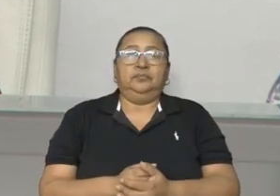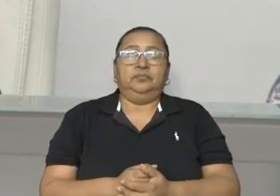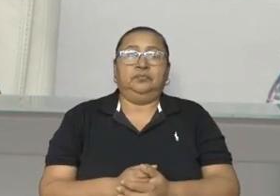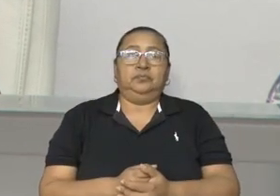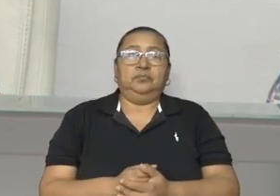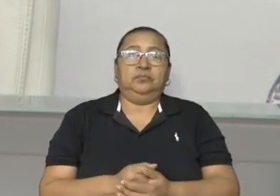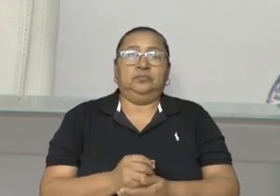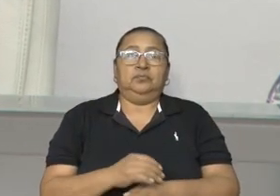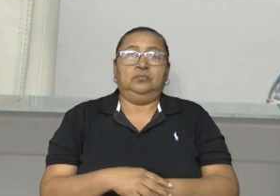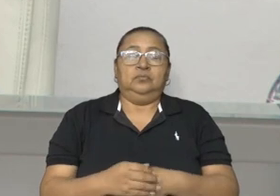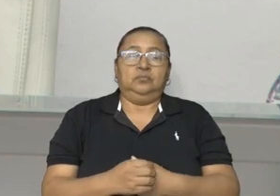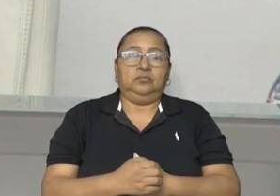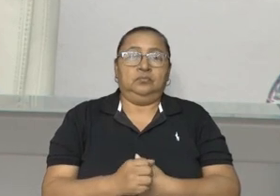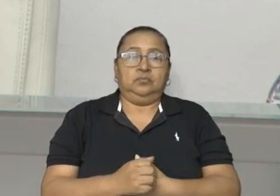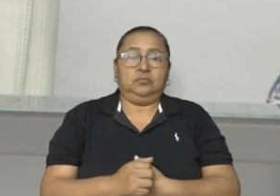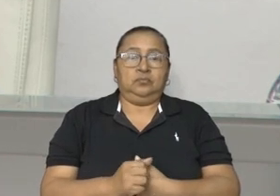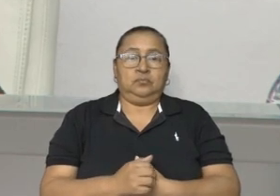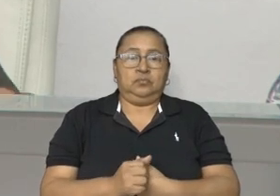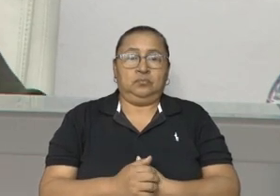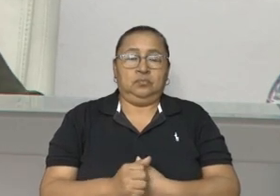la República de Nicaragua.